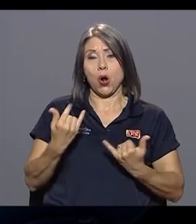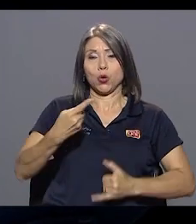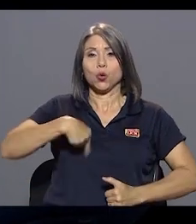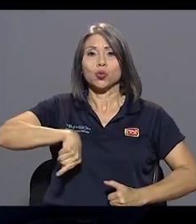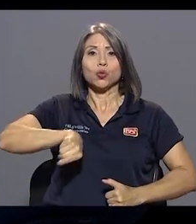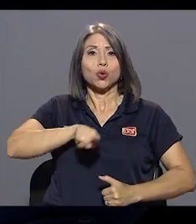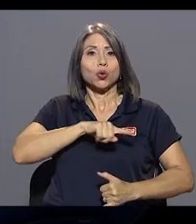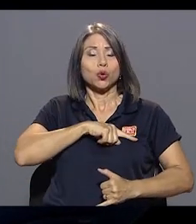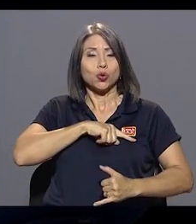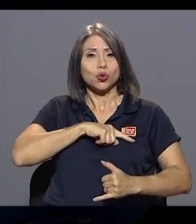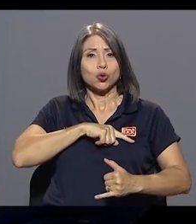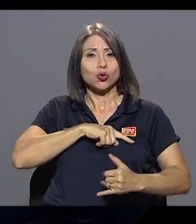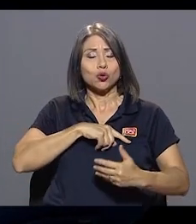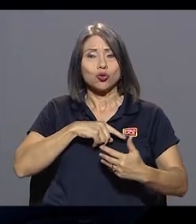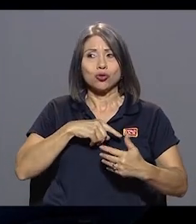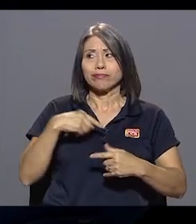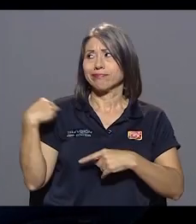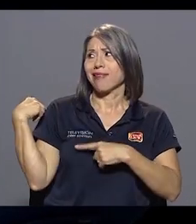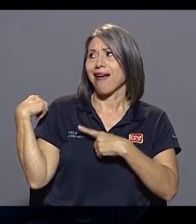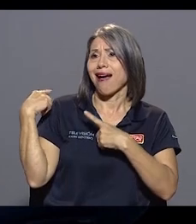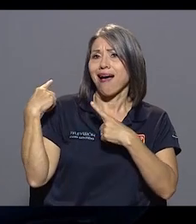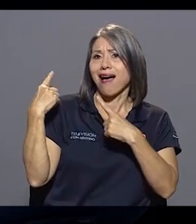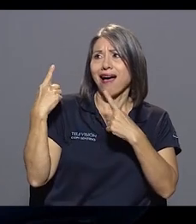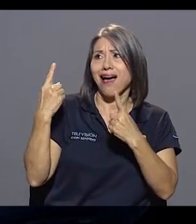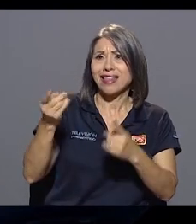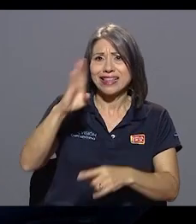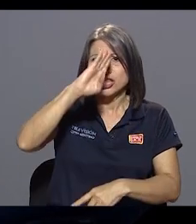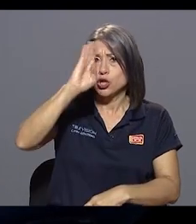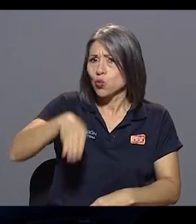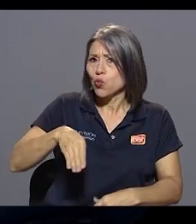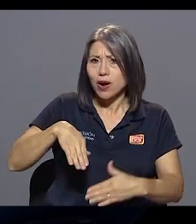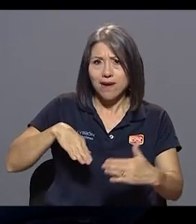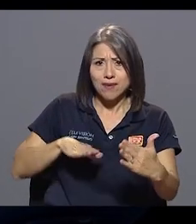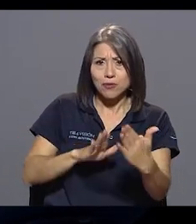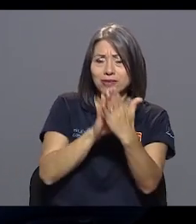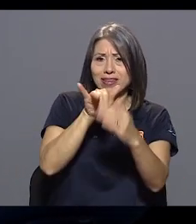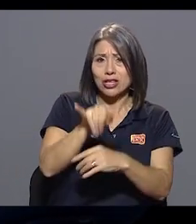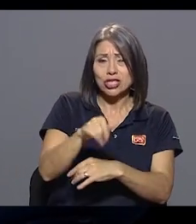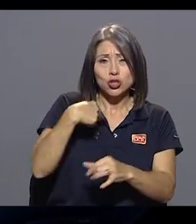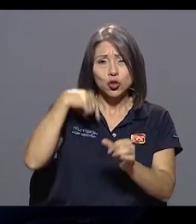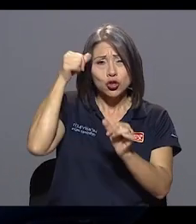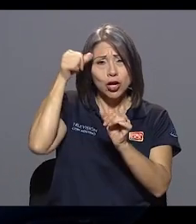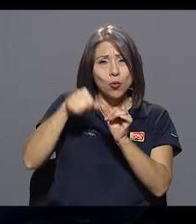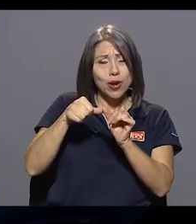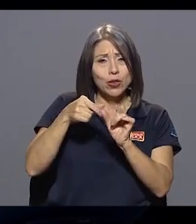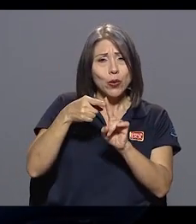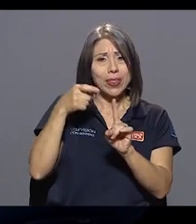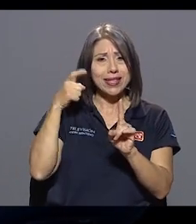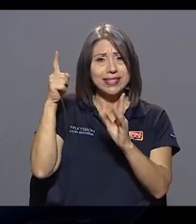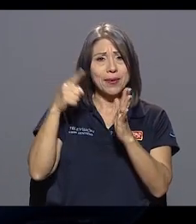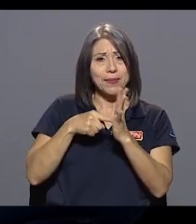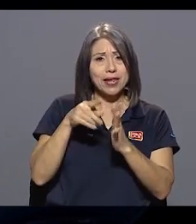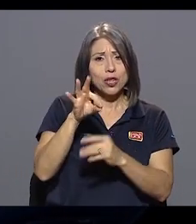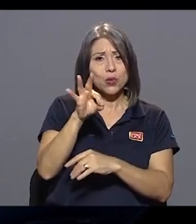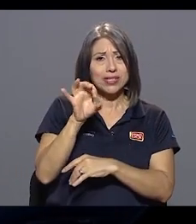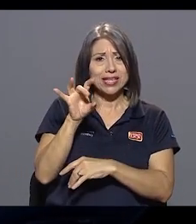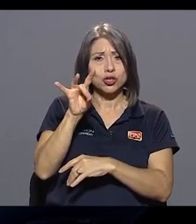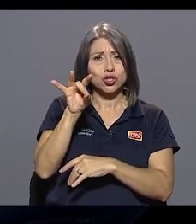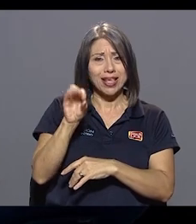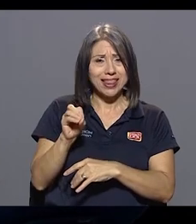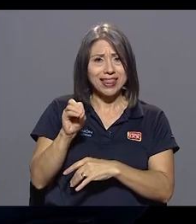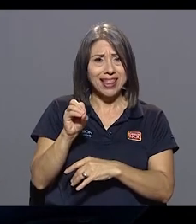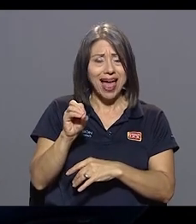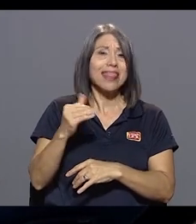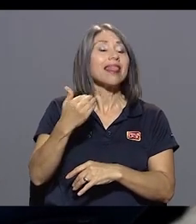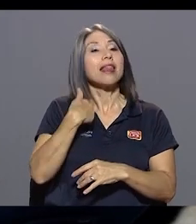como nunca en la historia nuestra, que yo recuerdo por lo menos desde los años 80 que hemos venido enfrentando políticas de